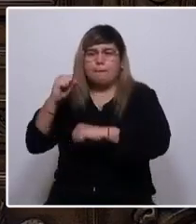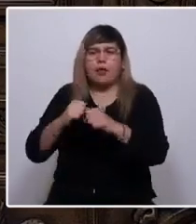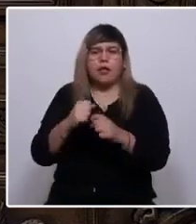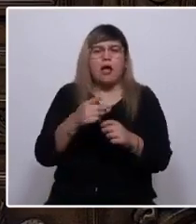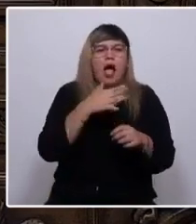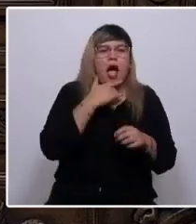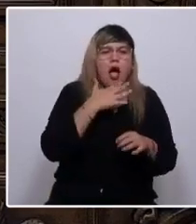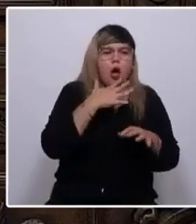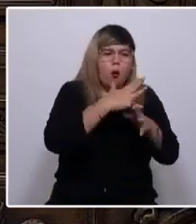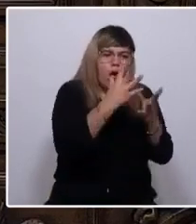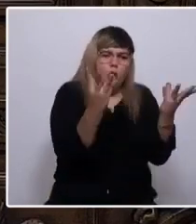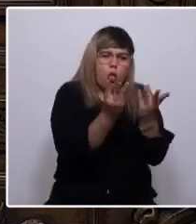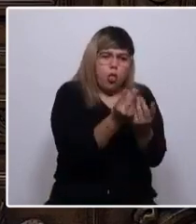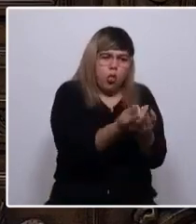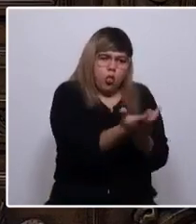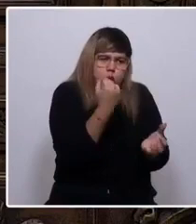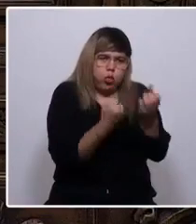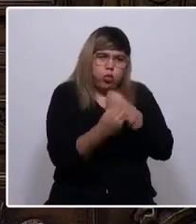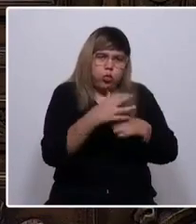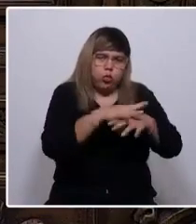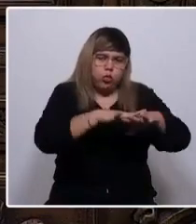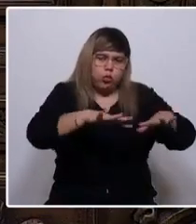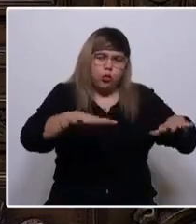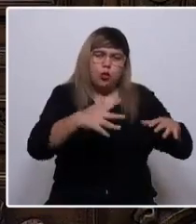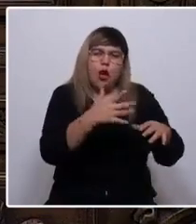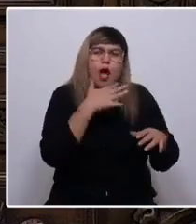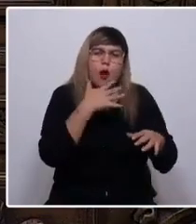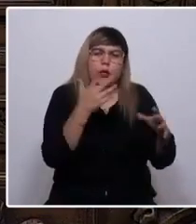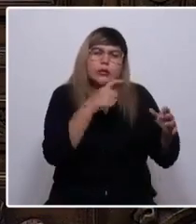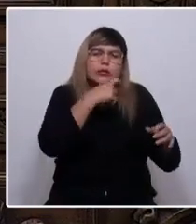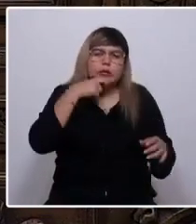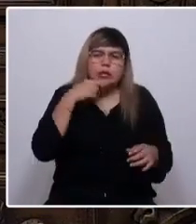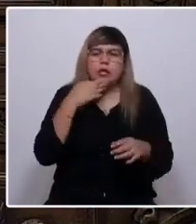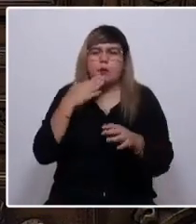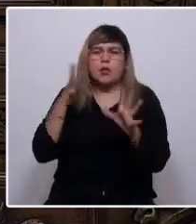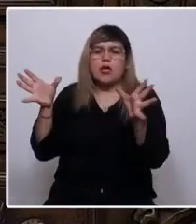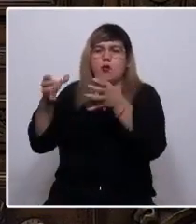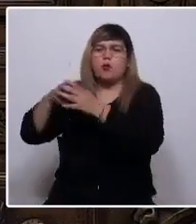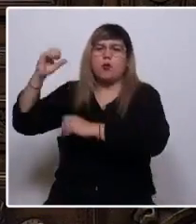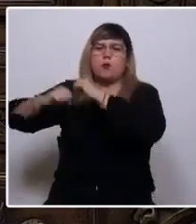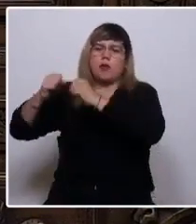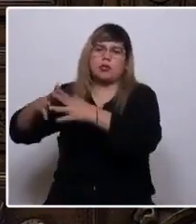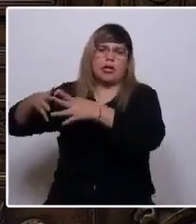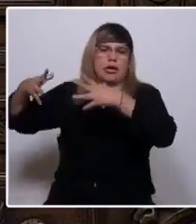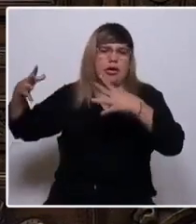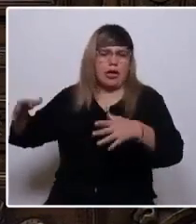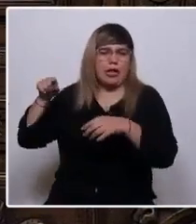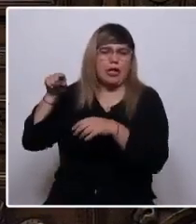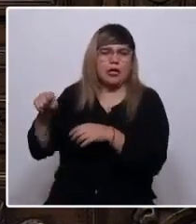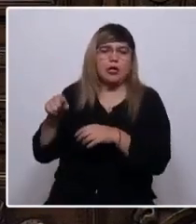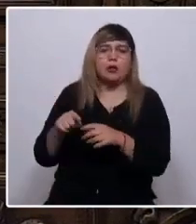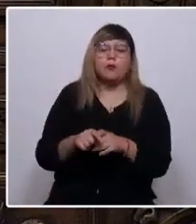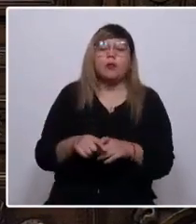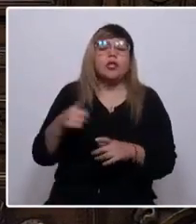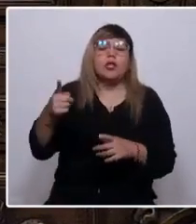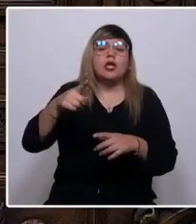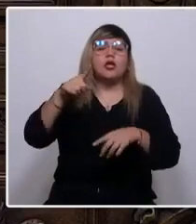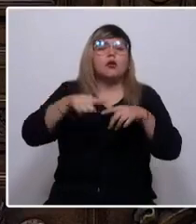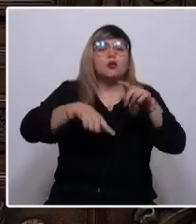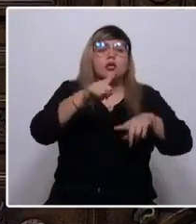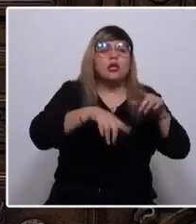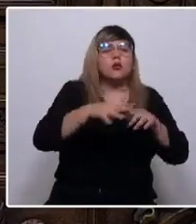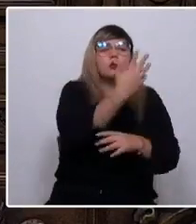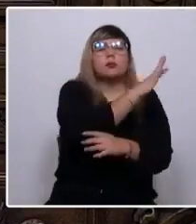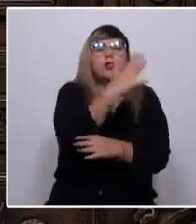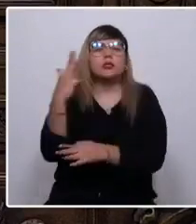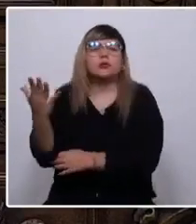aguas o el descontrolado poder de las grandes corporaciones. Un territorio que reivindicamos por sus paisajes, sus